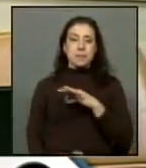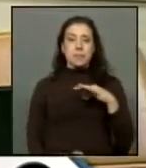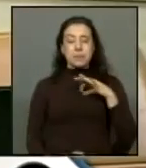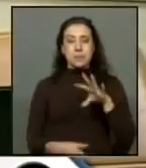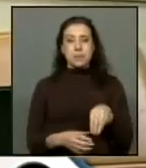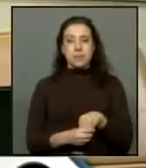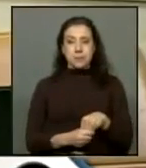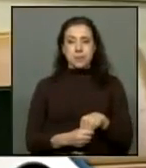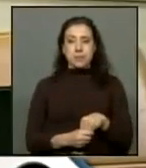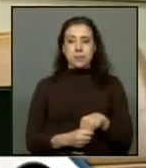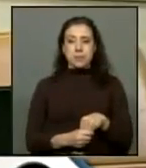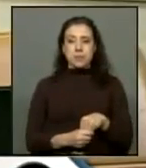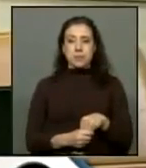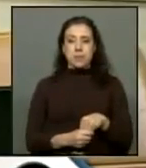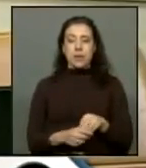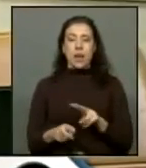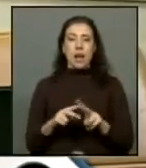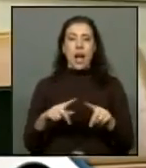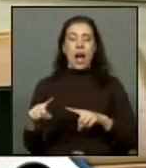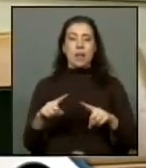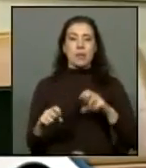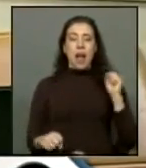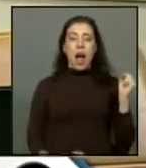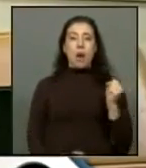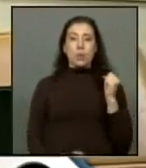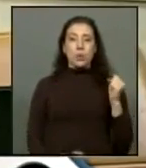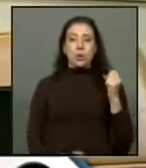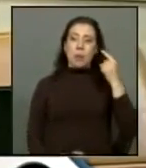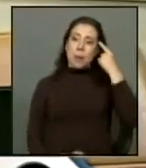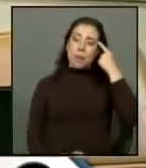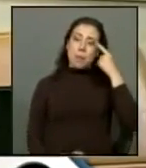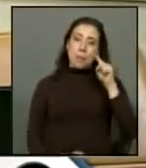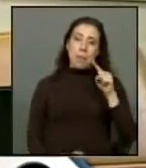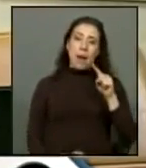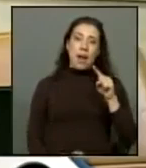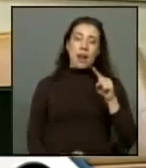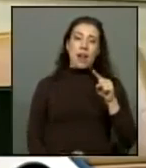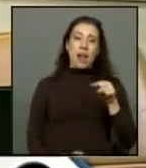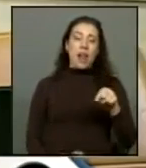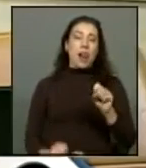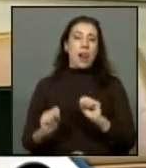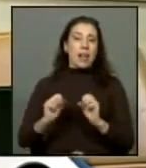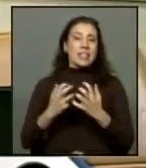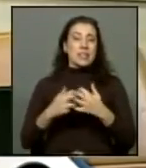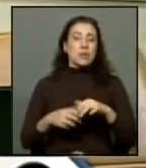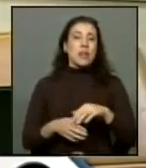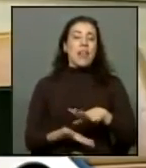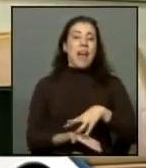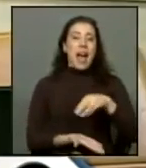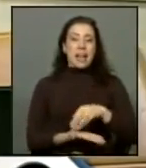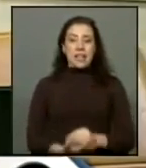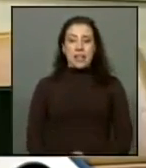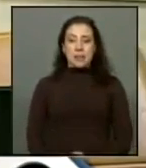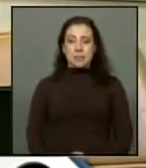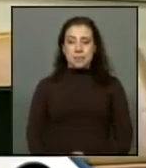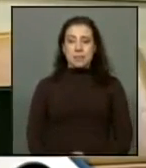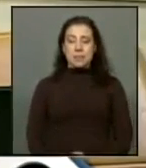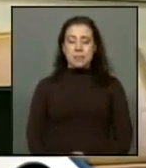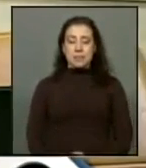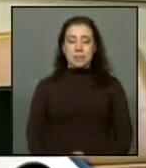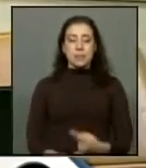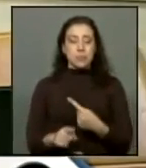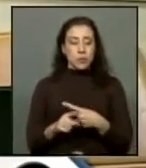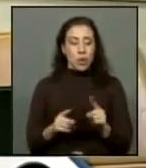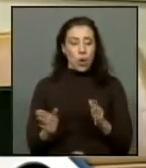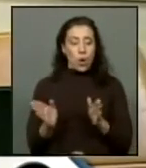del Interior se haga una administración autónoma para el parque industrial de Arica. Pasando a otro